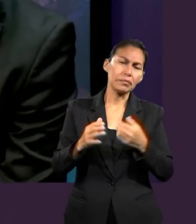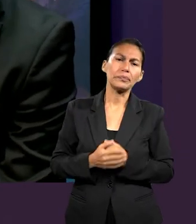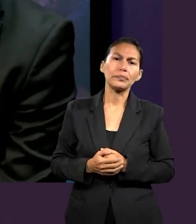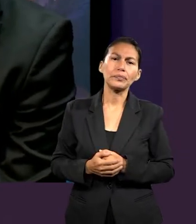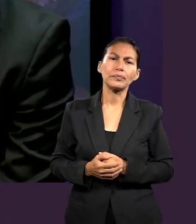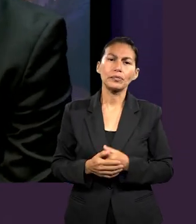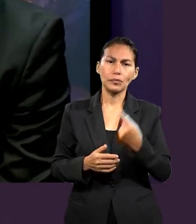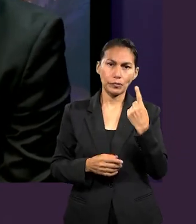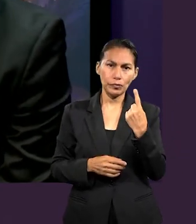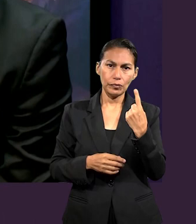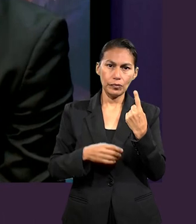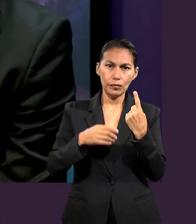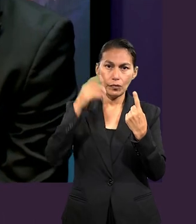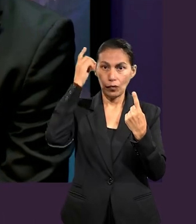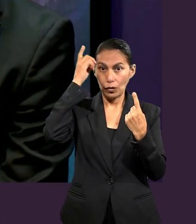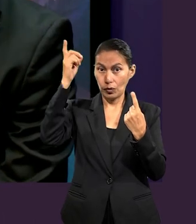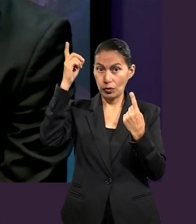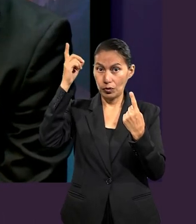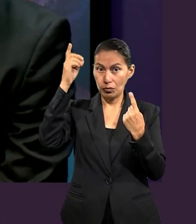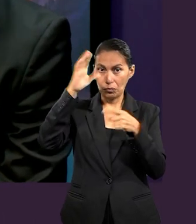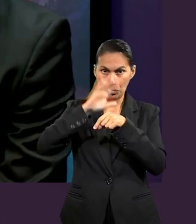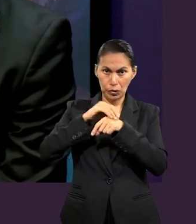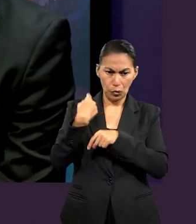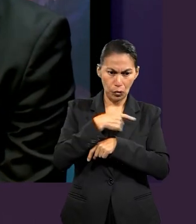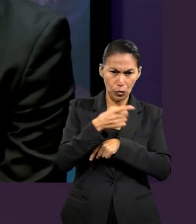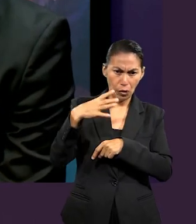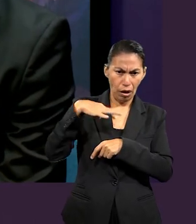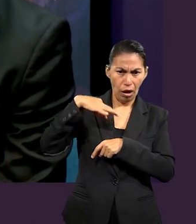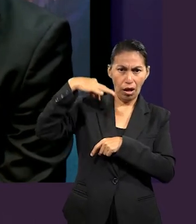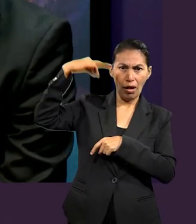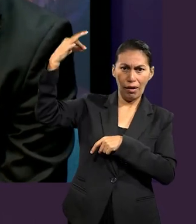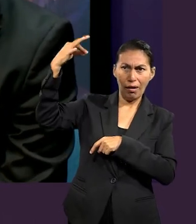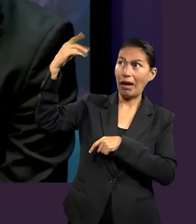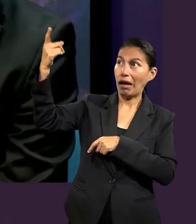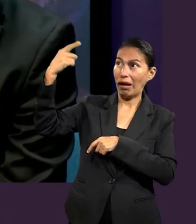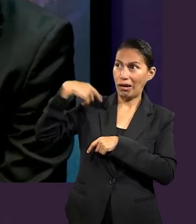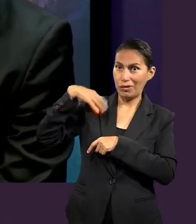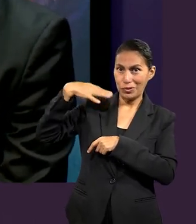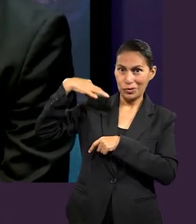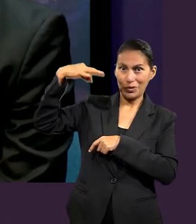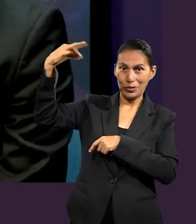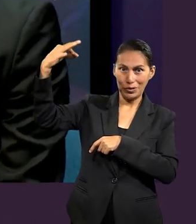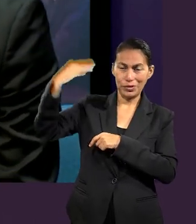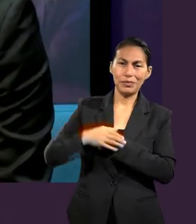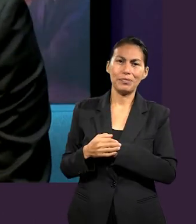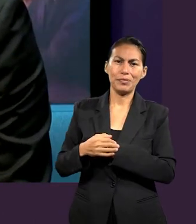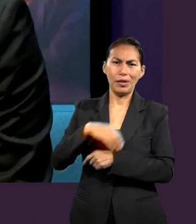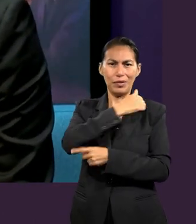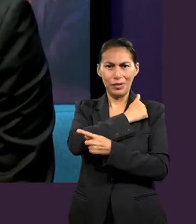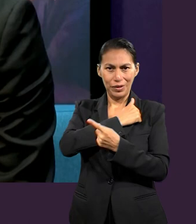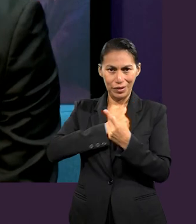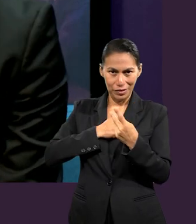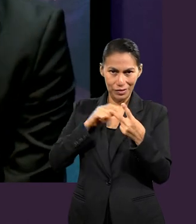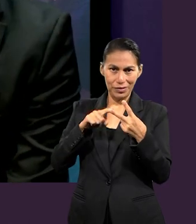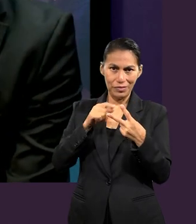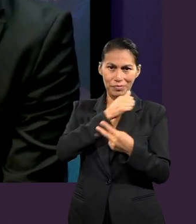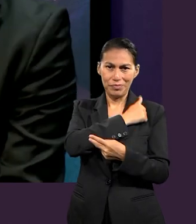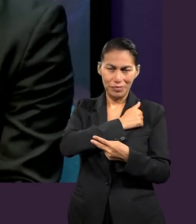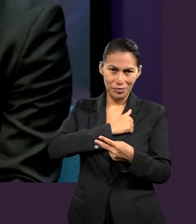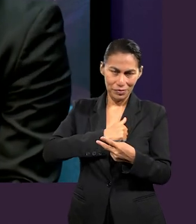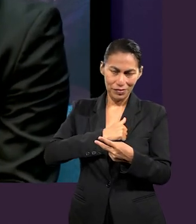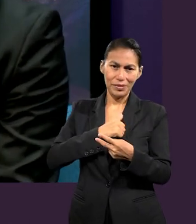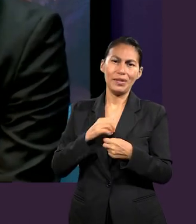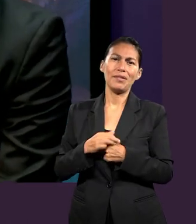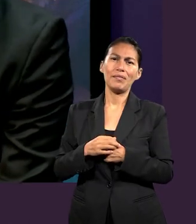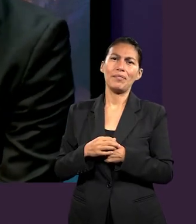es el don de la elección, o sea, que hemos sido elegidos. El don de la adopción, no solamente nos eligieron, también nos